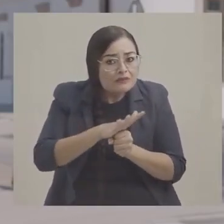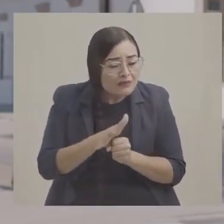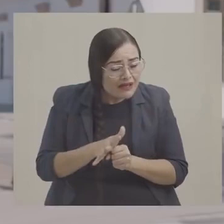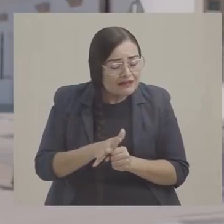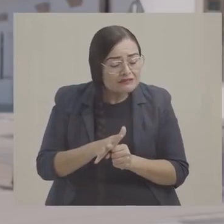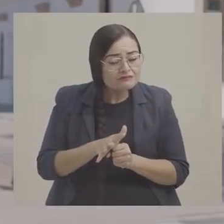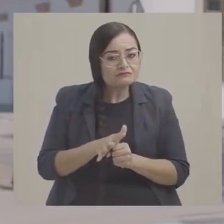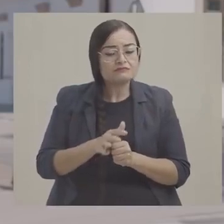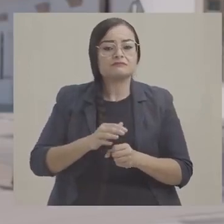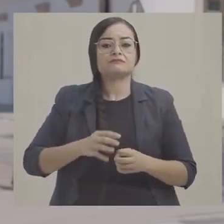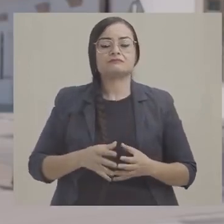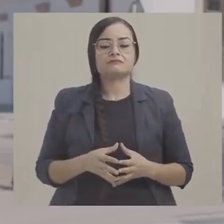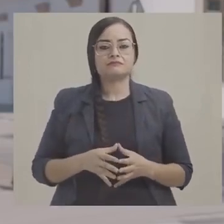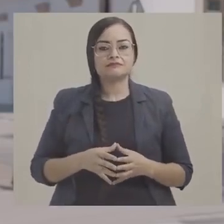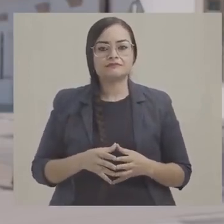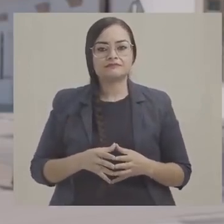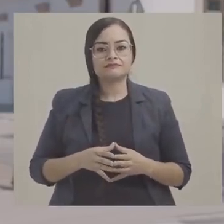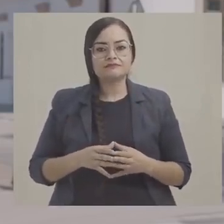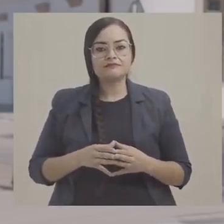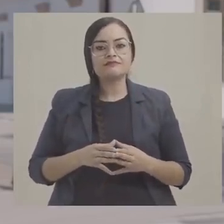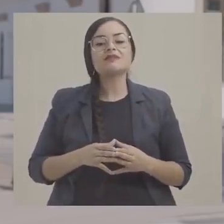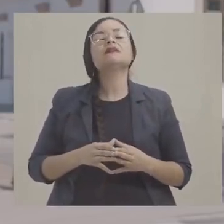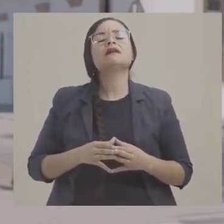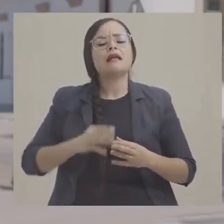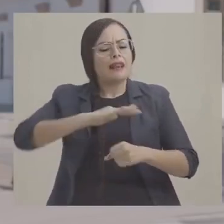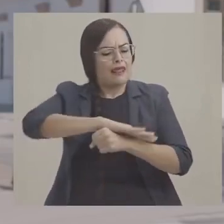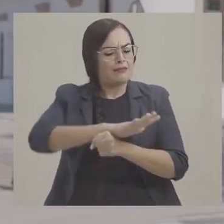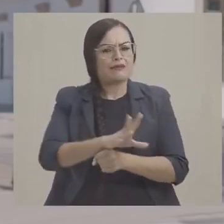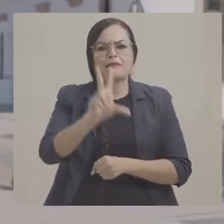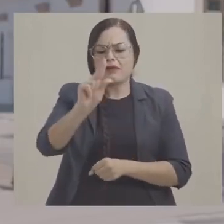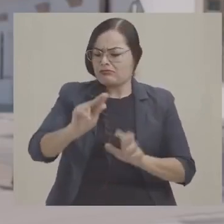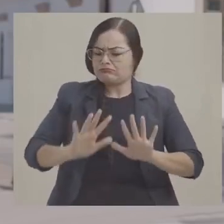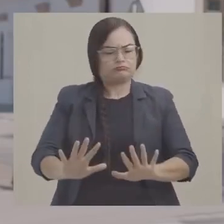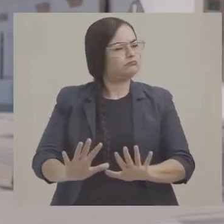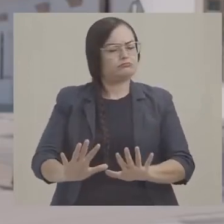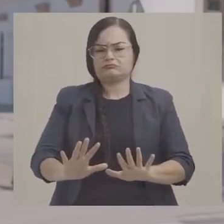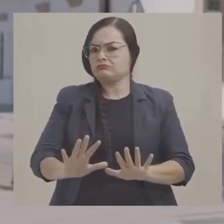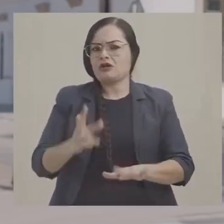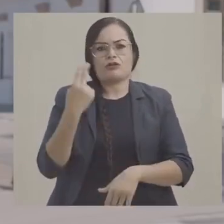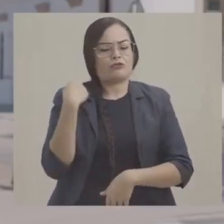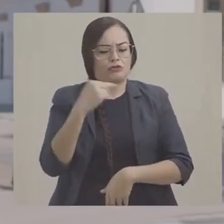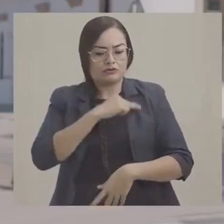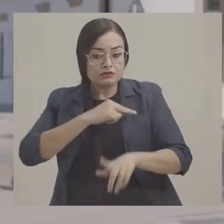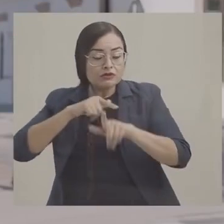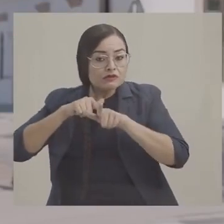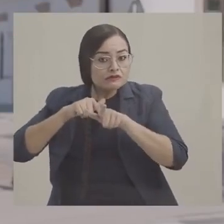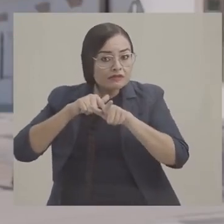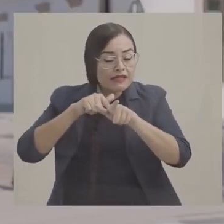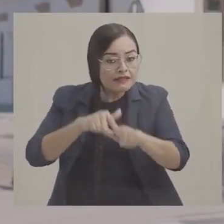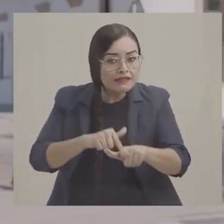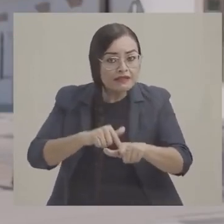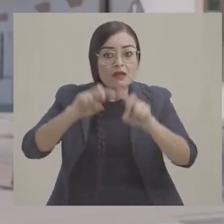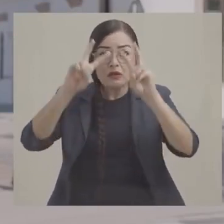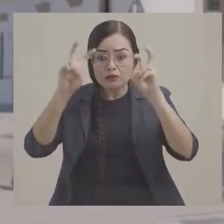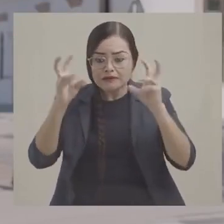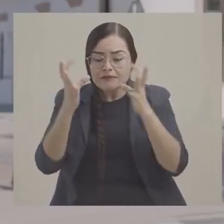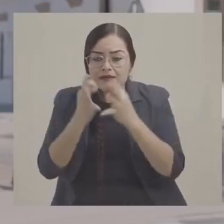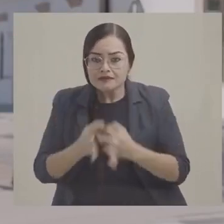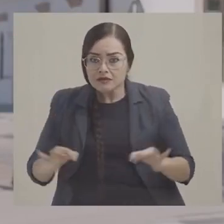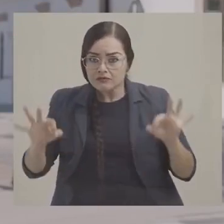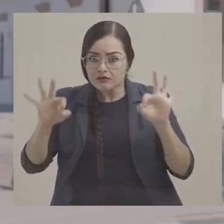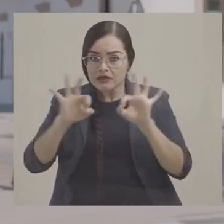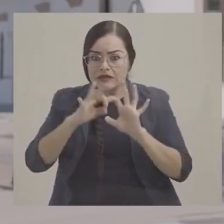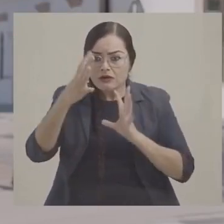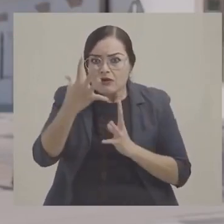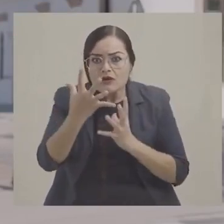de los contagiados fallecen. Pero la pandemia no nos detuvo. Seguimos adelante con los temas importantes y junto